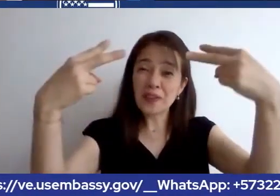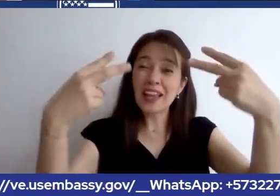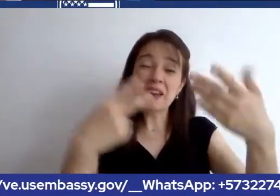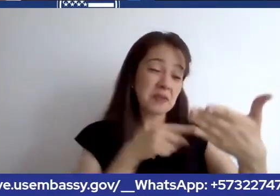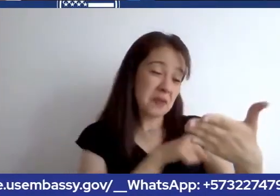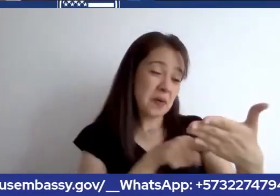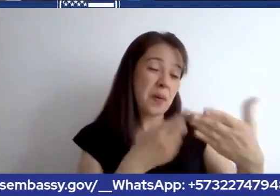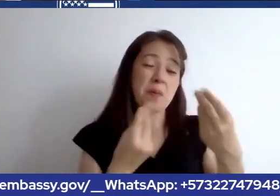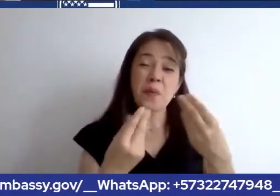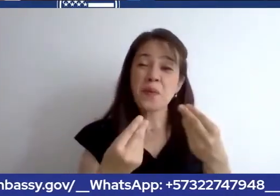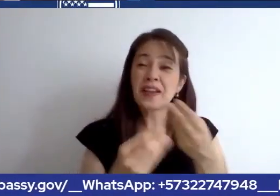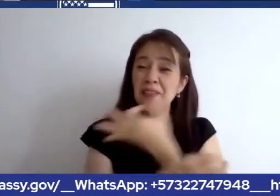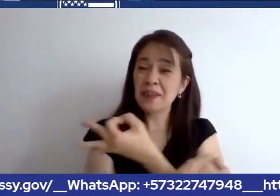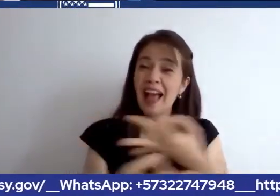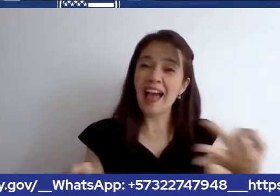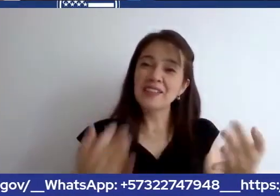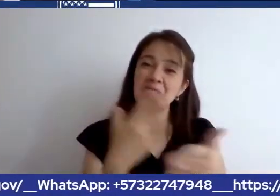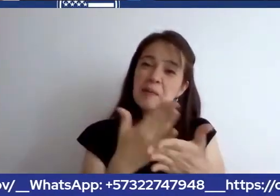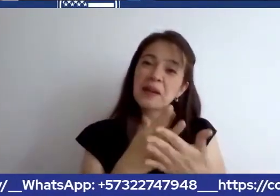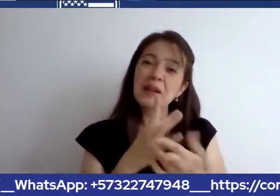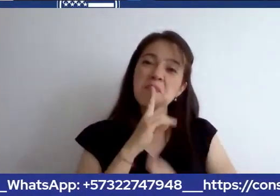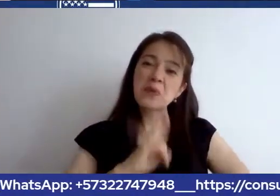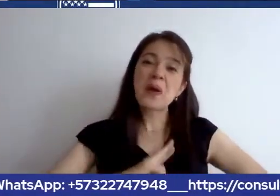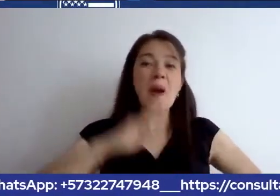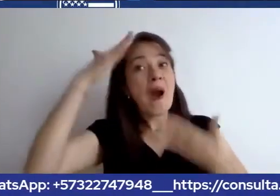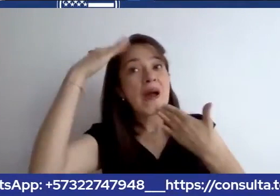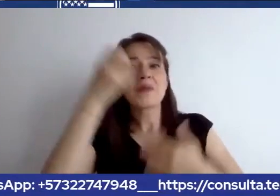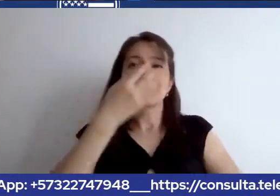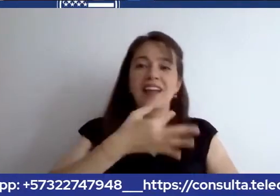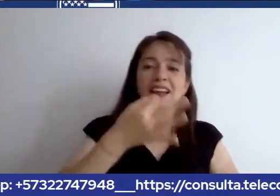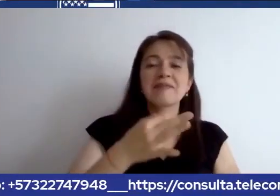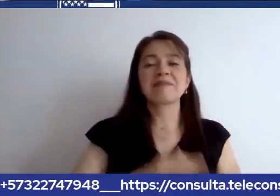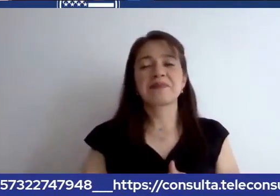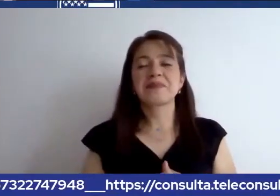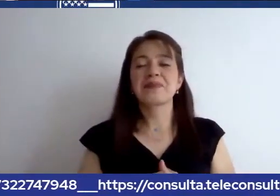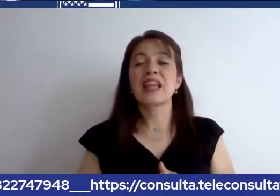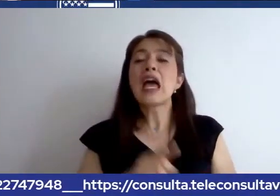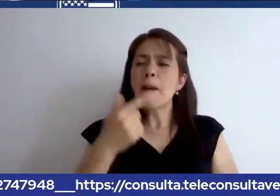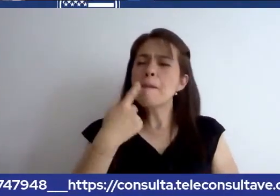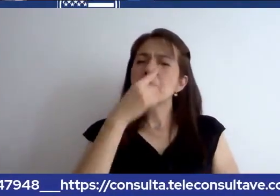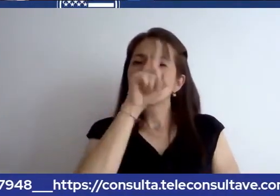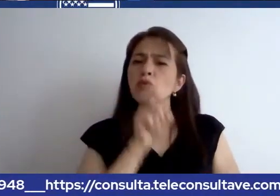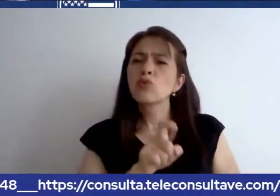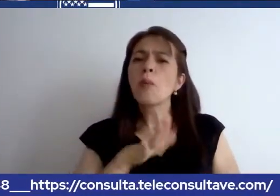Buenas tardes. ¿Puedo viajar a los Estados Unidos con el pasaporte vencido?